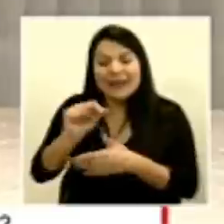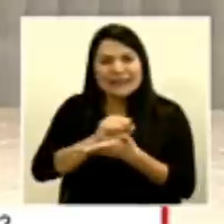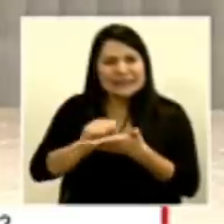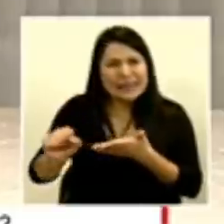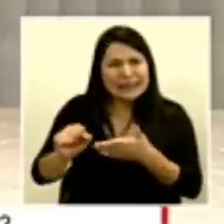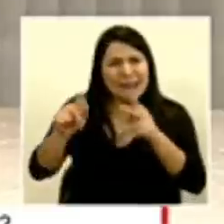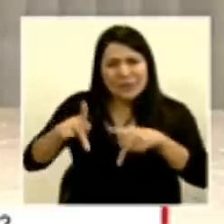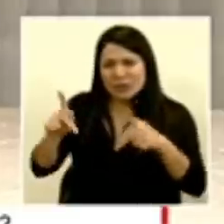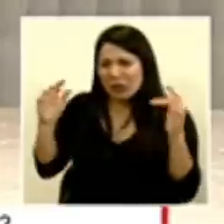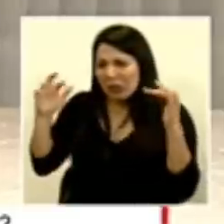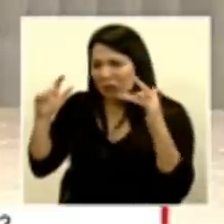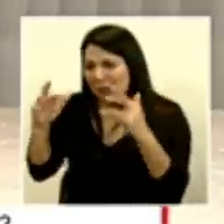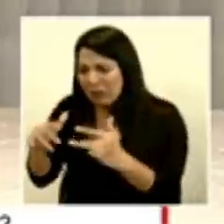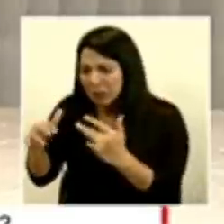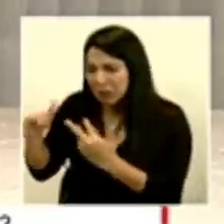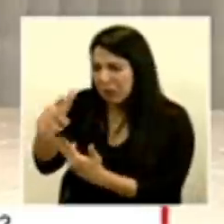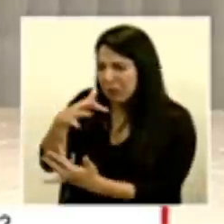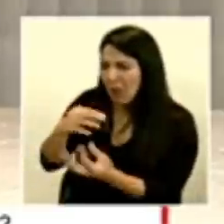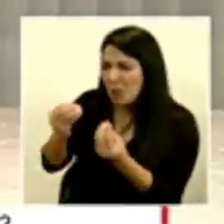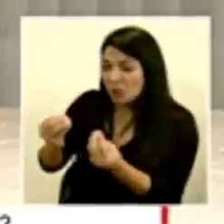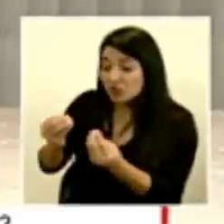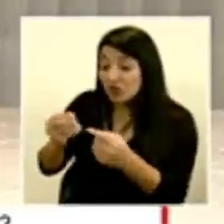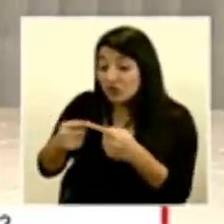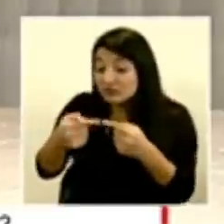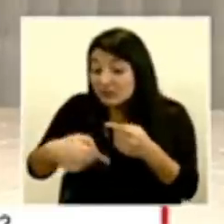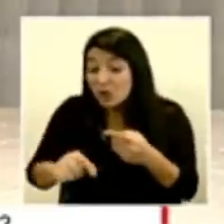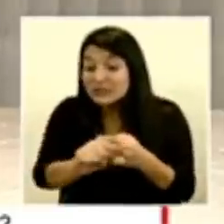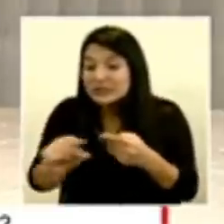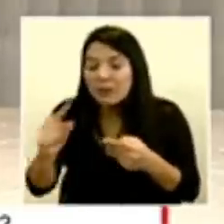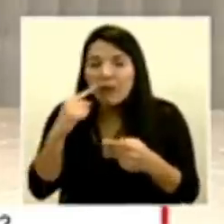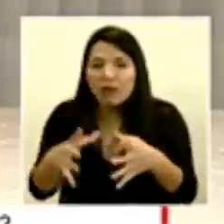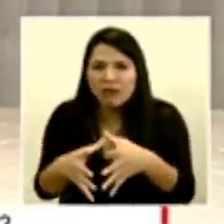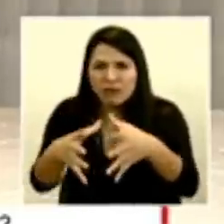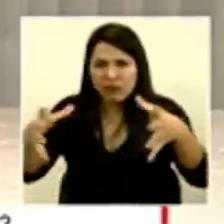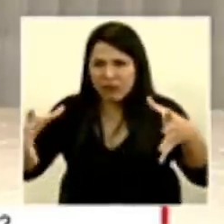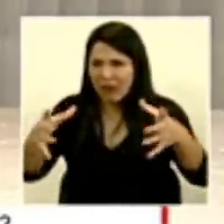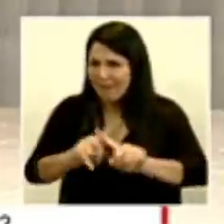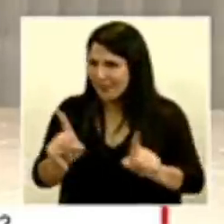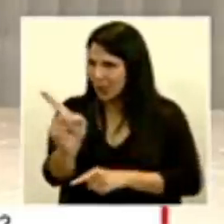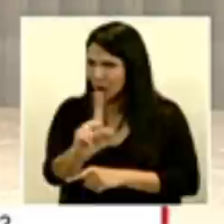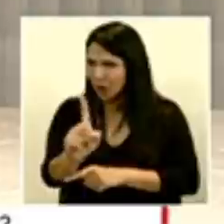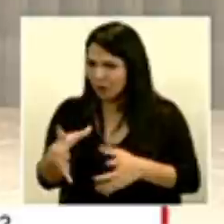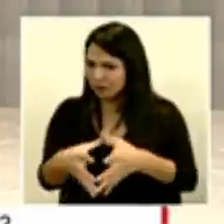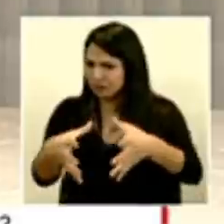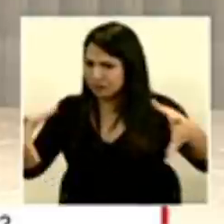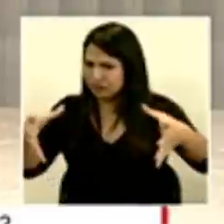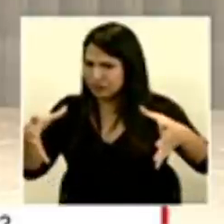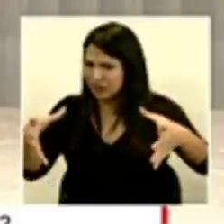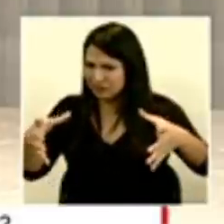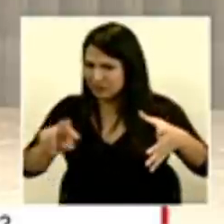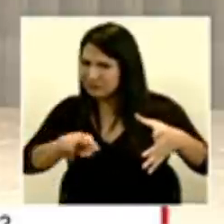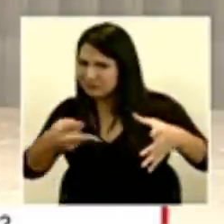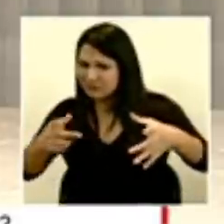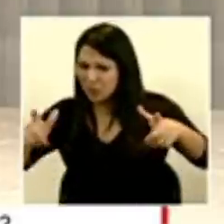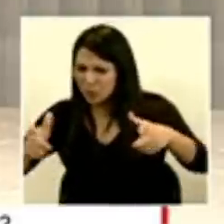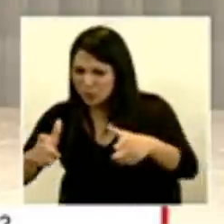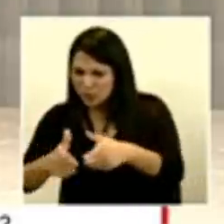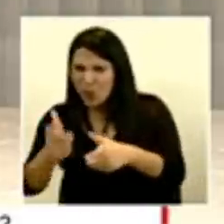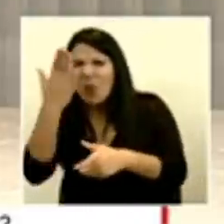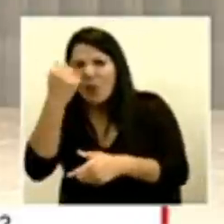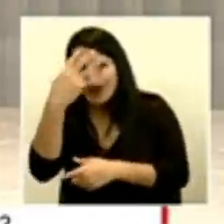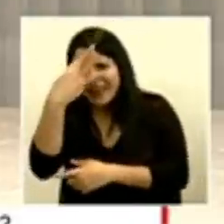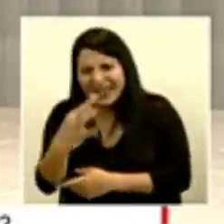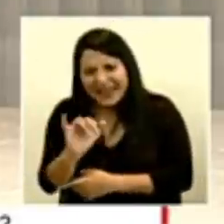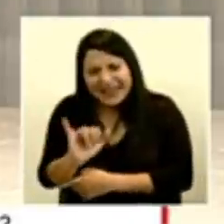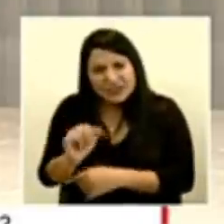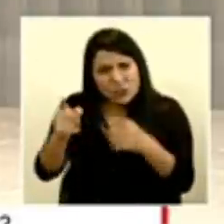¿por qué cree que se está dando este reflejo? motiva esto el reflexionar las medidas y en la misma línea por su experiencia en el ámbito